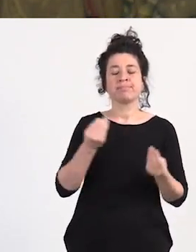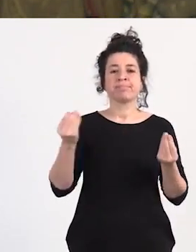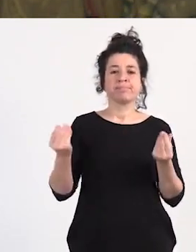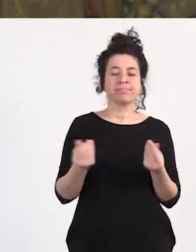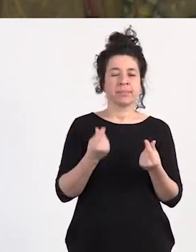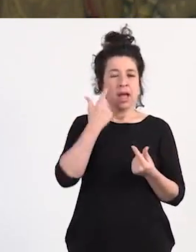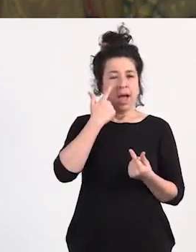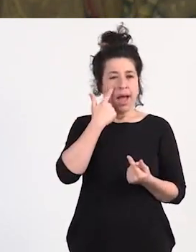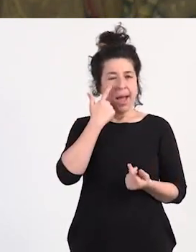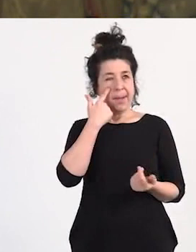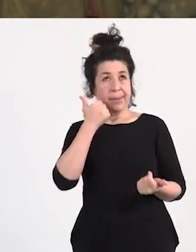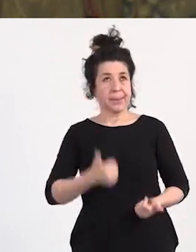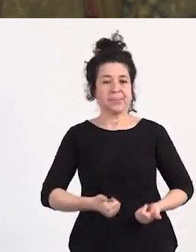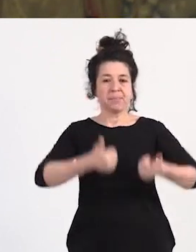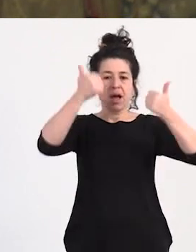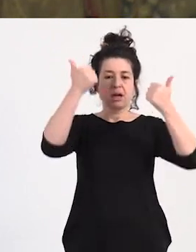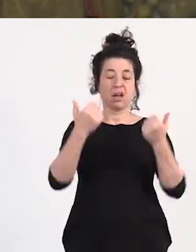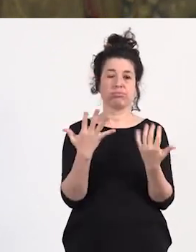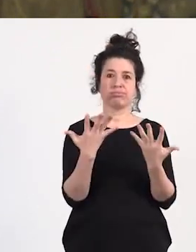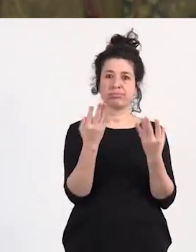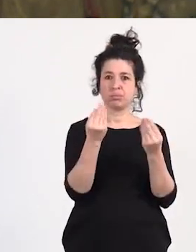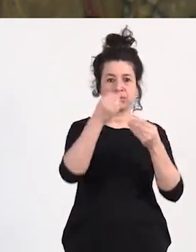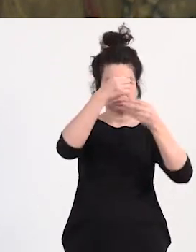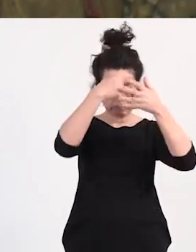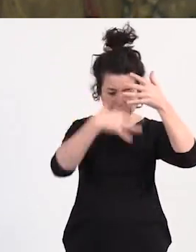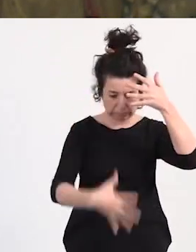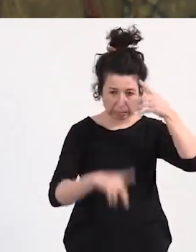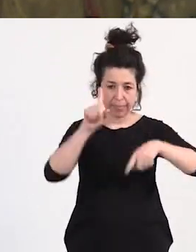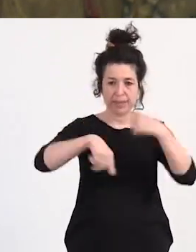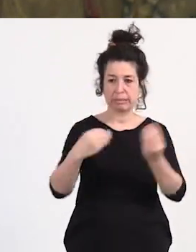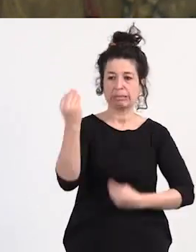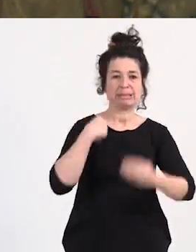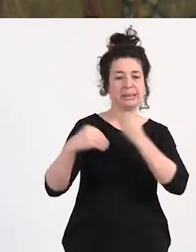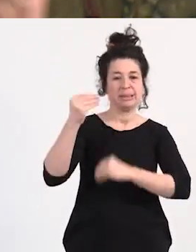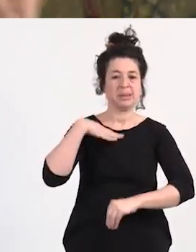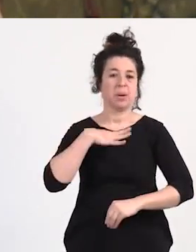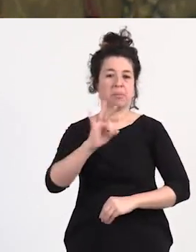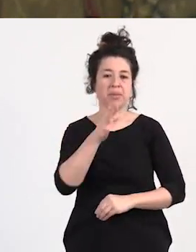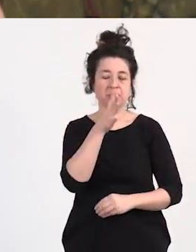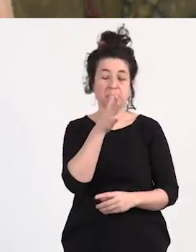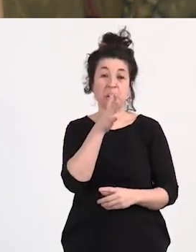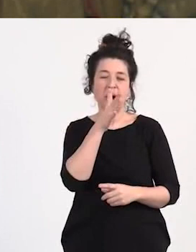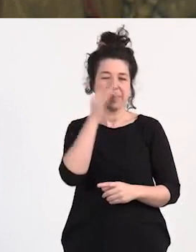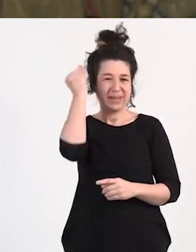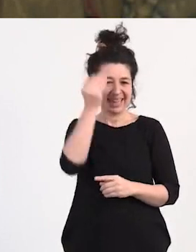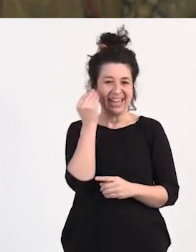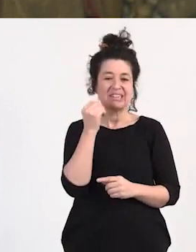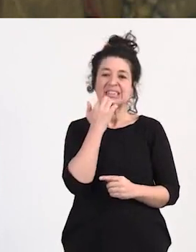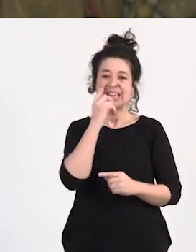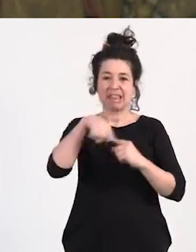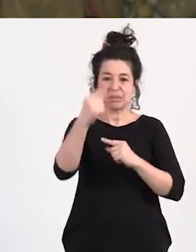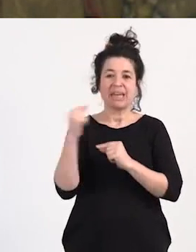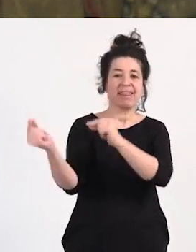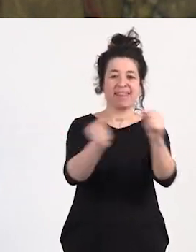qué otra cosa a ver es que son muchas cosas luego podéis preguntar pero yo creo que cuando se genera el debate es mucho más rico